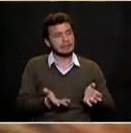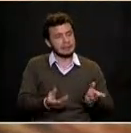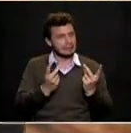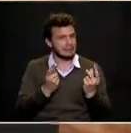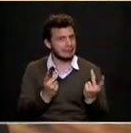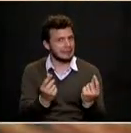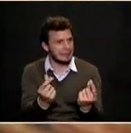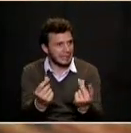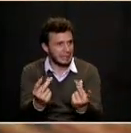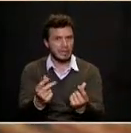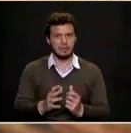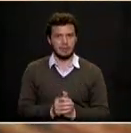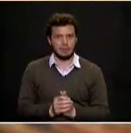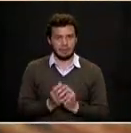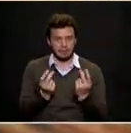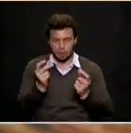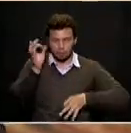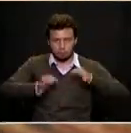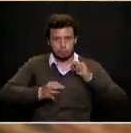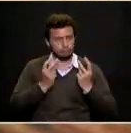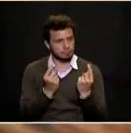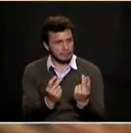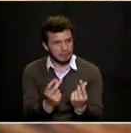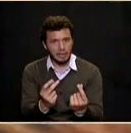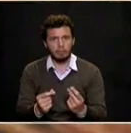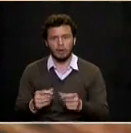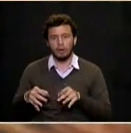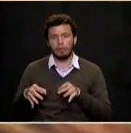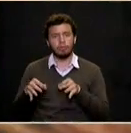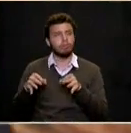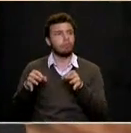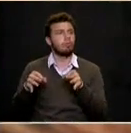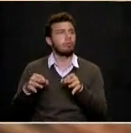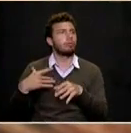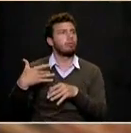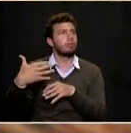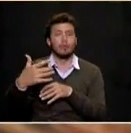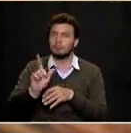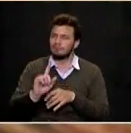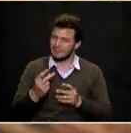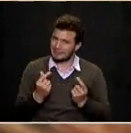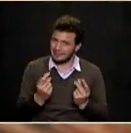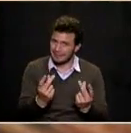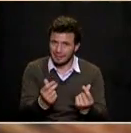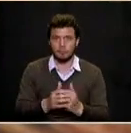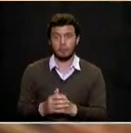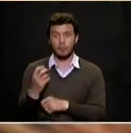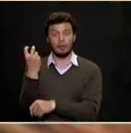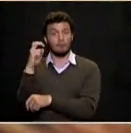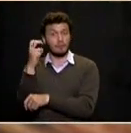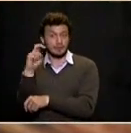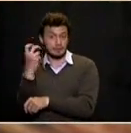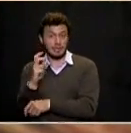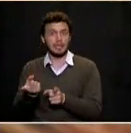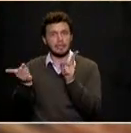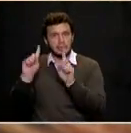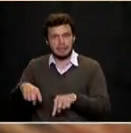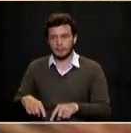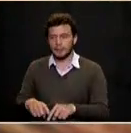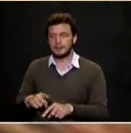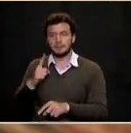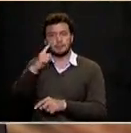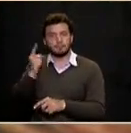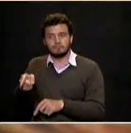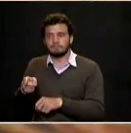Y además de eso, pues quienes tienen que procesar a los sindicados lo hagan de manera oportuna, trabajar con la fiscalía para que no abusen de las medidas de aseguramiento que está